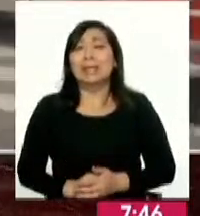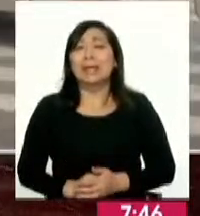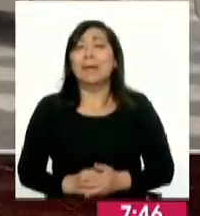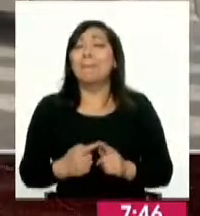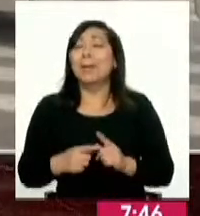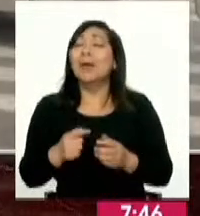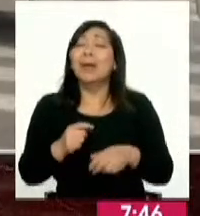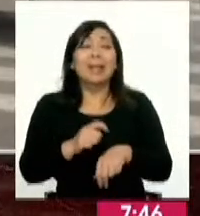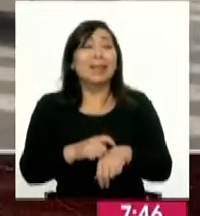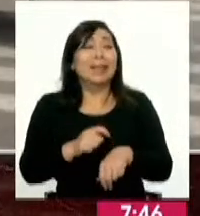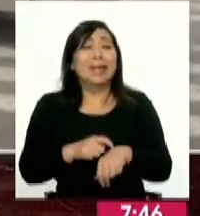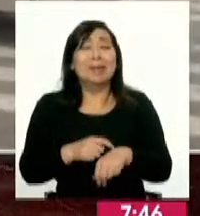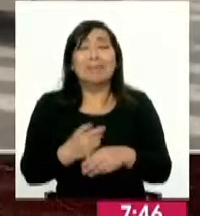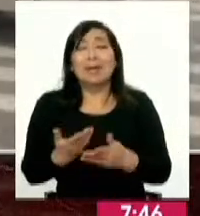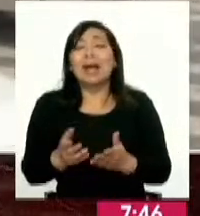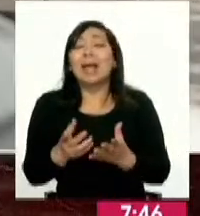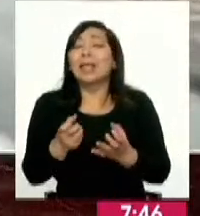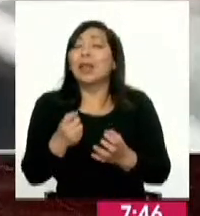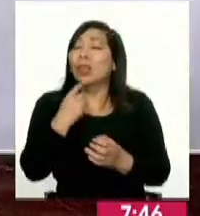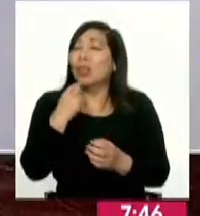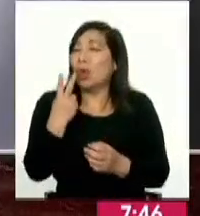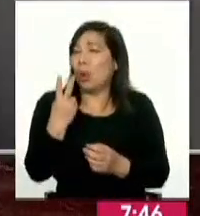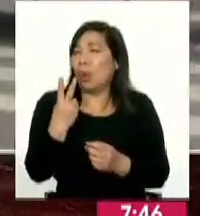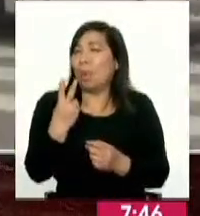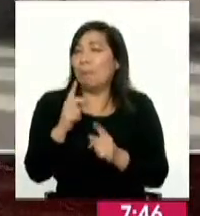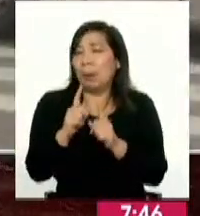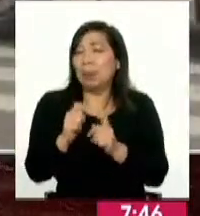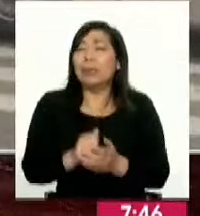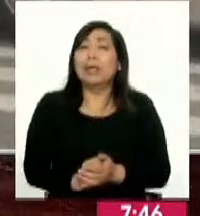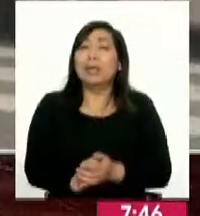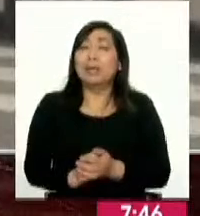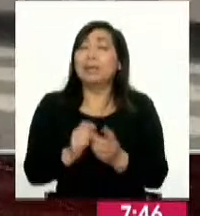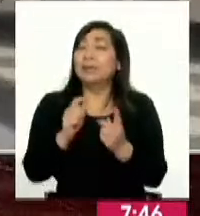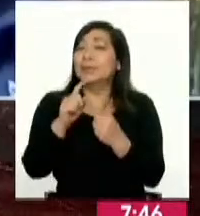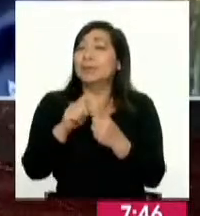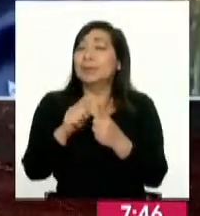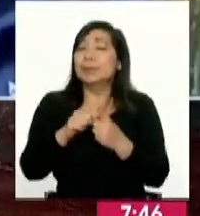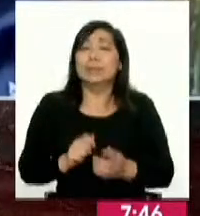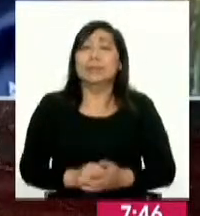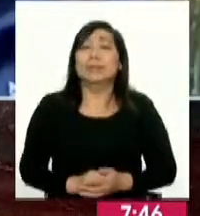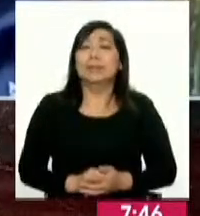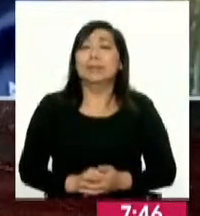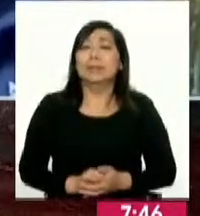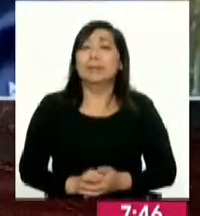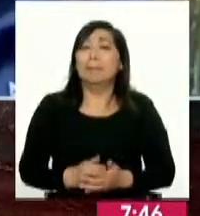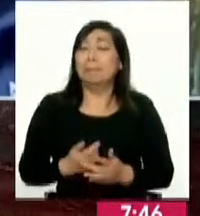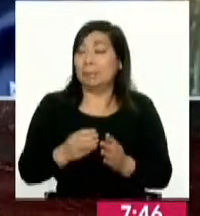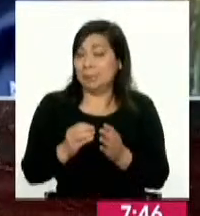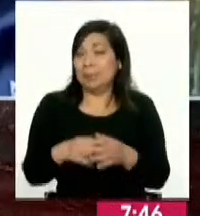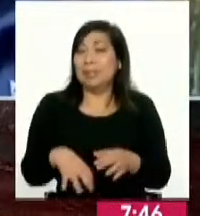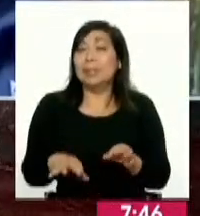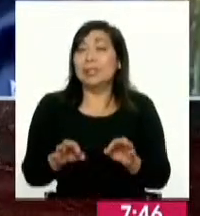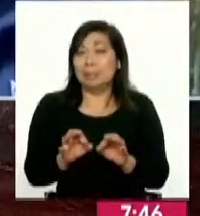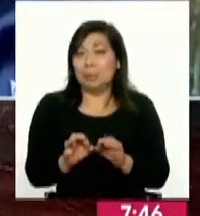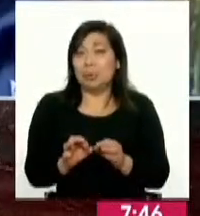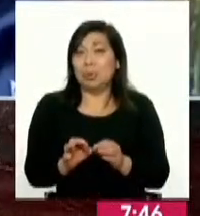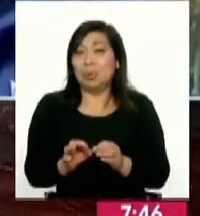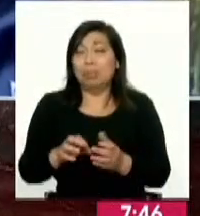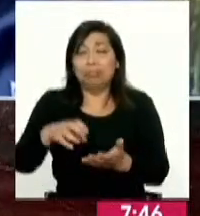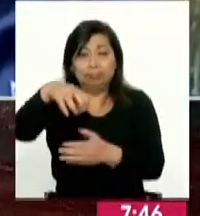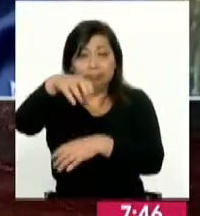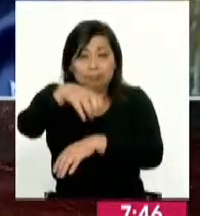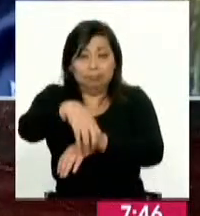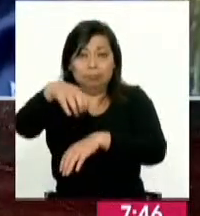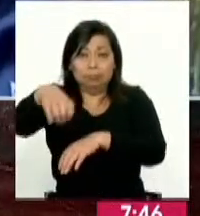pero el tiempo nos gana yo quiero hacer dos preguntas rapiditas la primera pese a que es importante que existan módulos